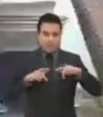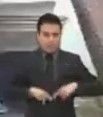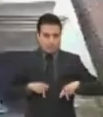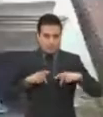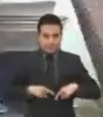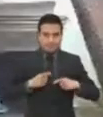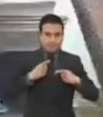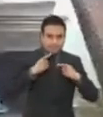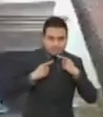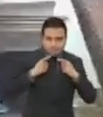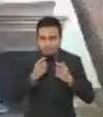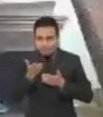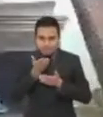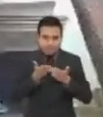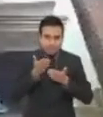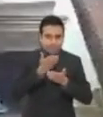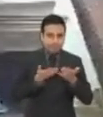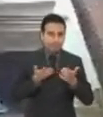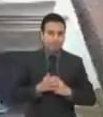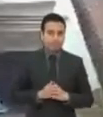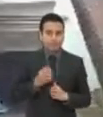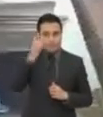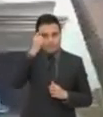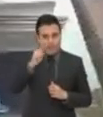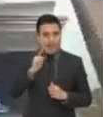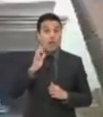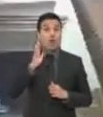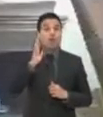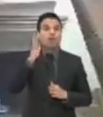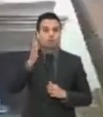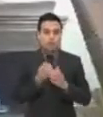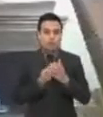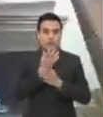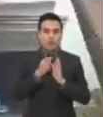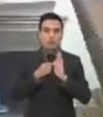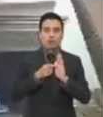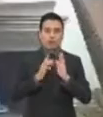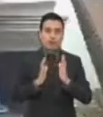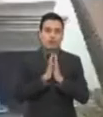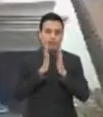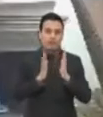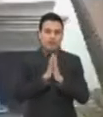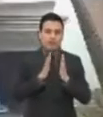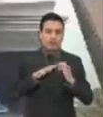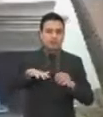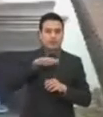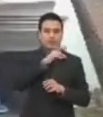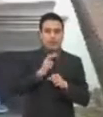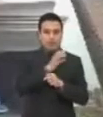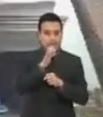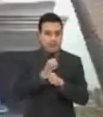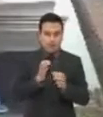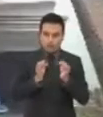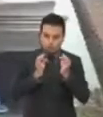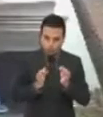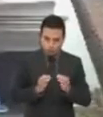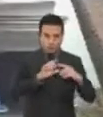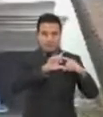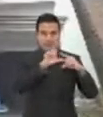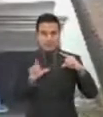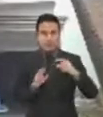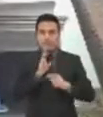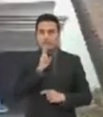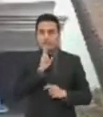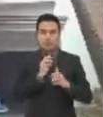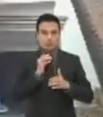con la sociedad civil para la construcción de un nuevo modelo democrático y republicano de desarrollo nacional con